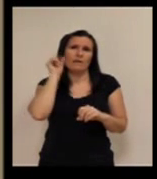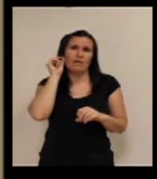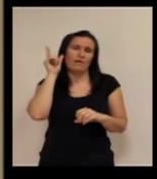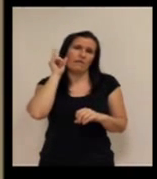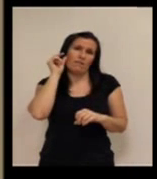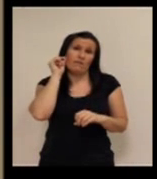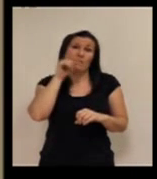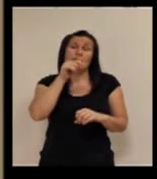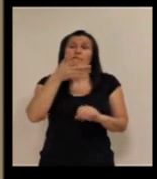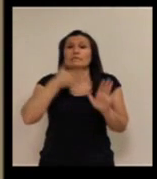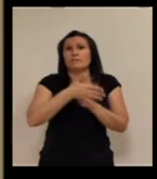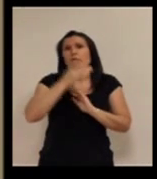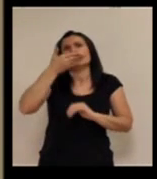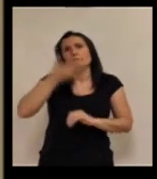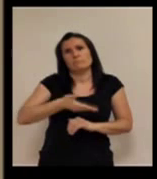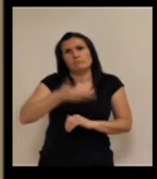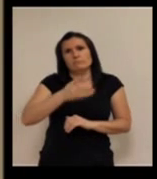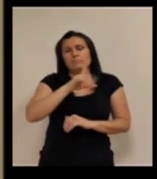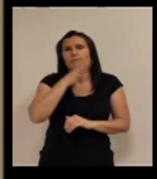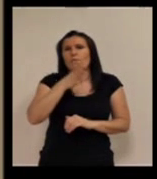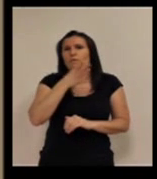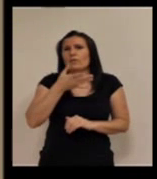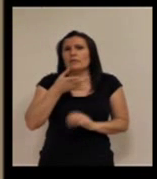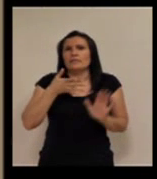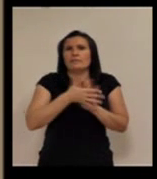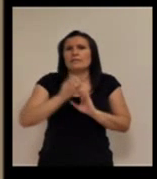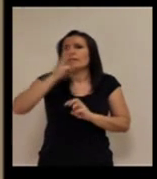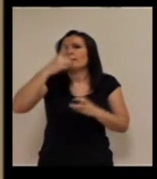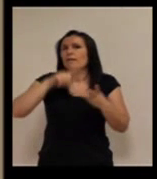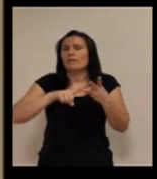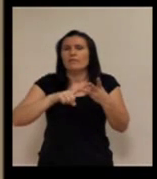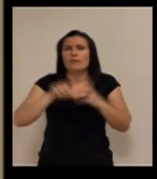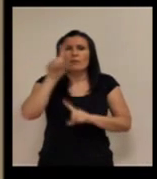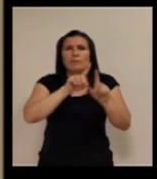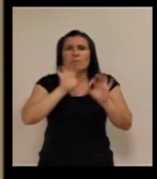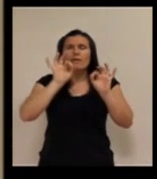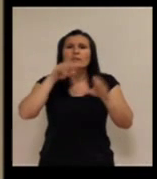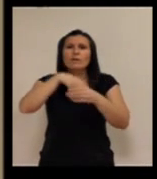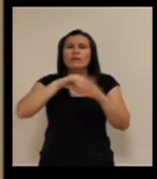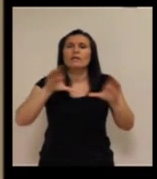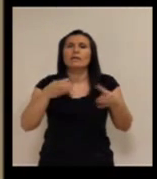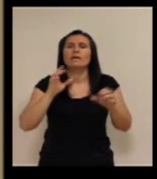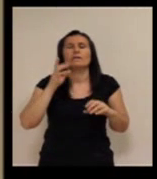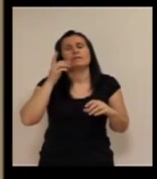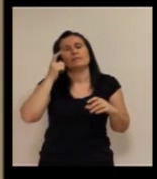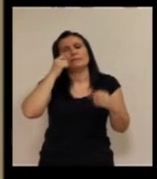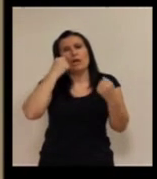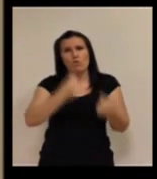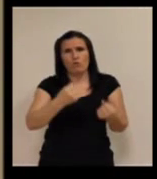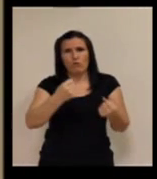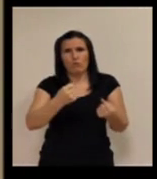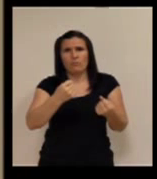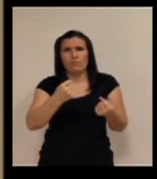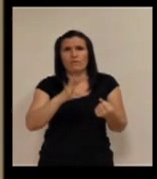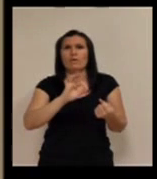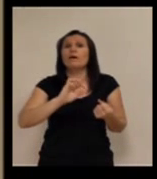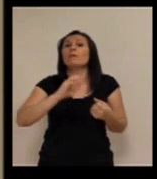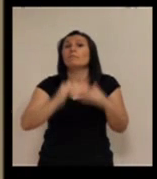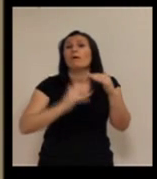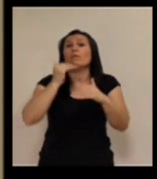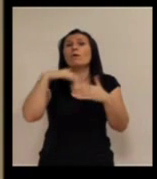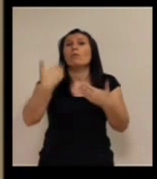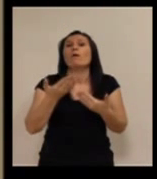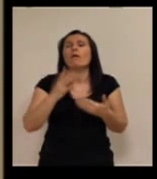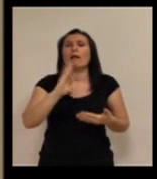Y realmente tiene una importancia porque es el tercer problema de salud. Y por encima solo quedaría las